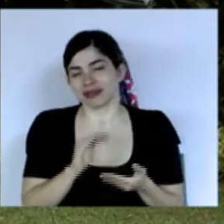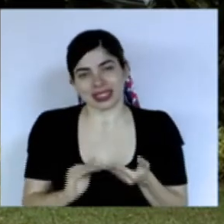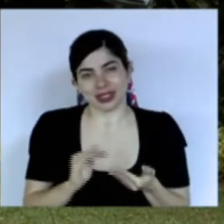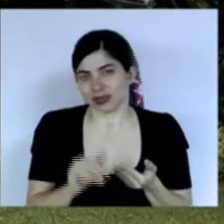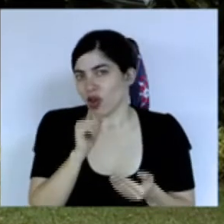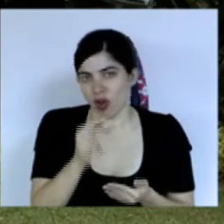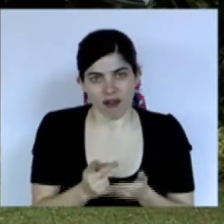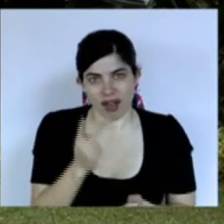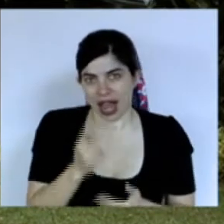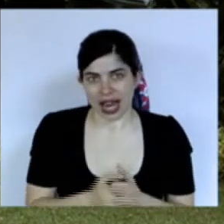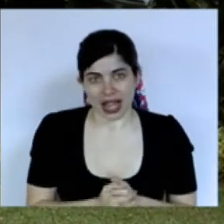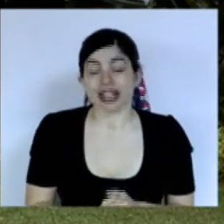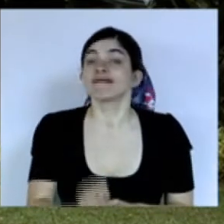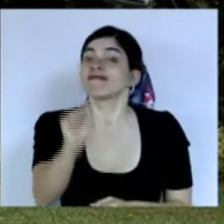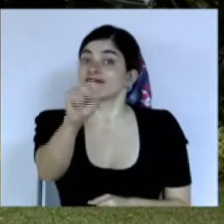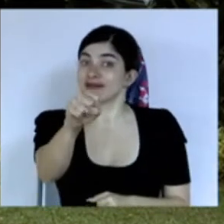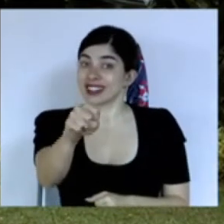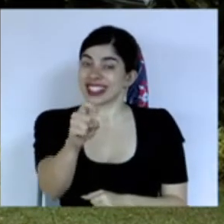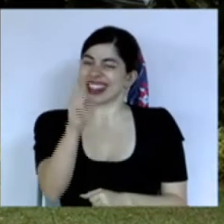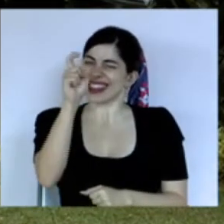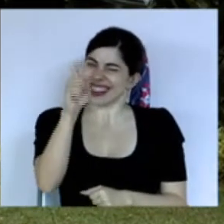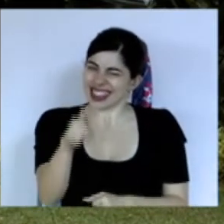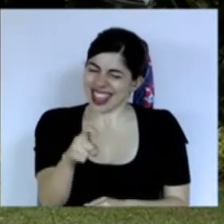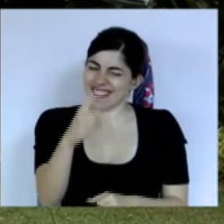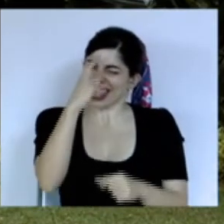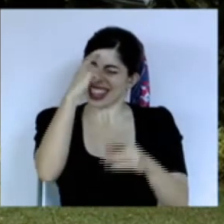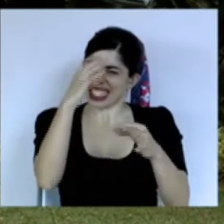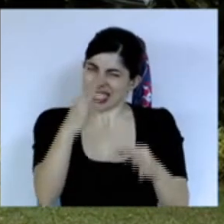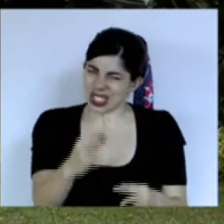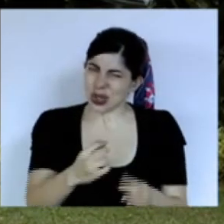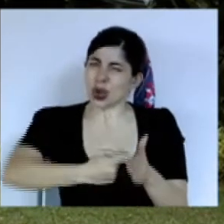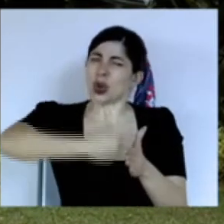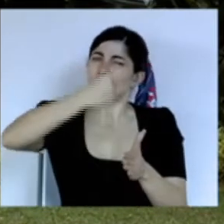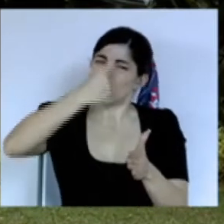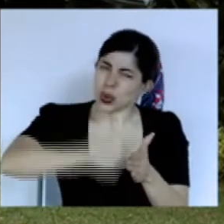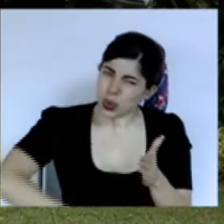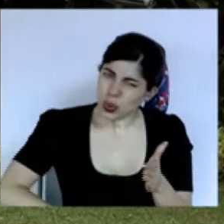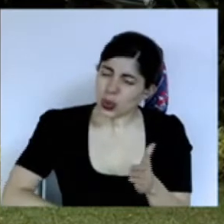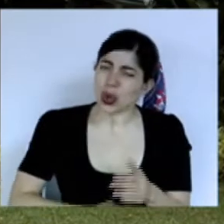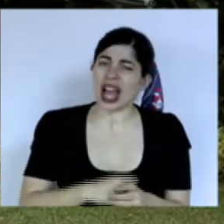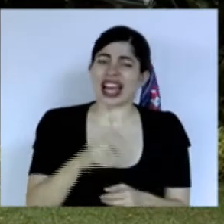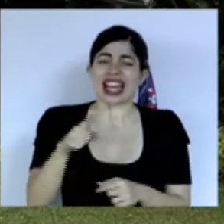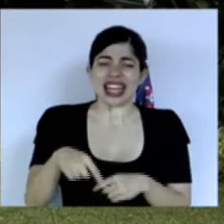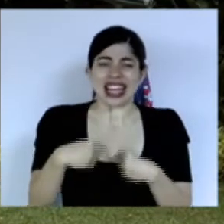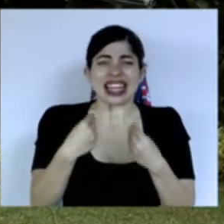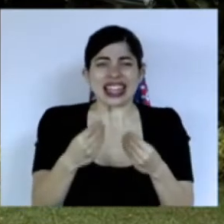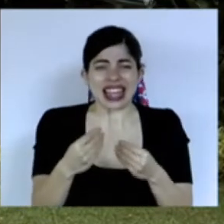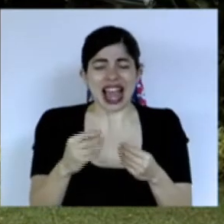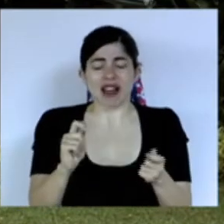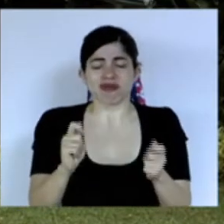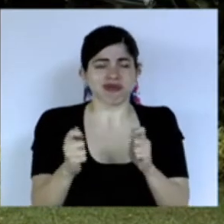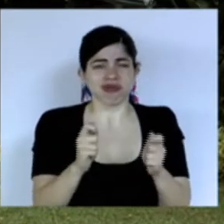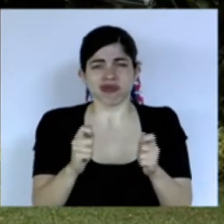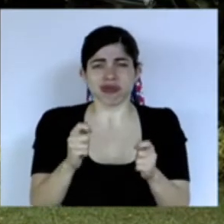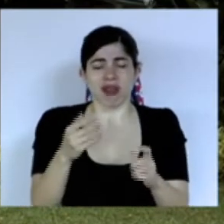y si toca tomar las decisiones duras que tocan y mueven el estatus quo